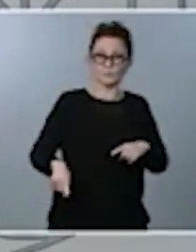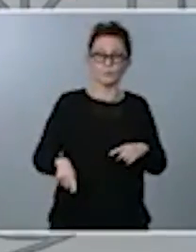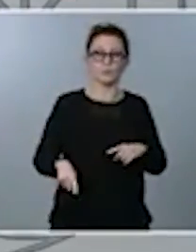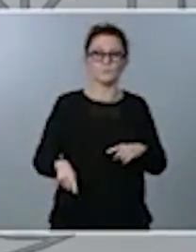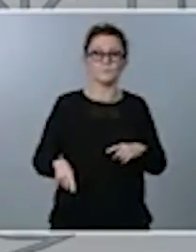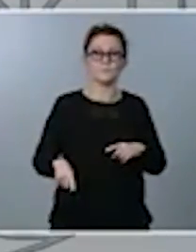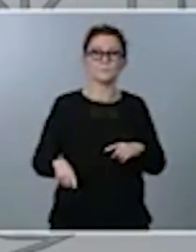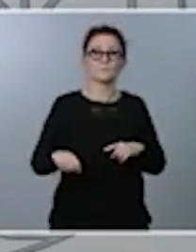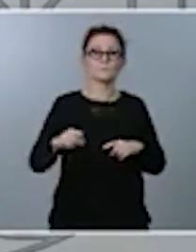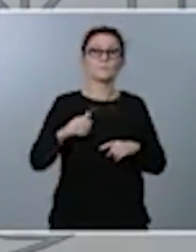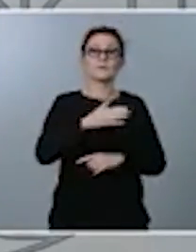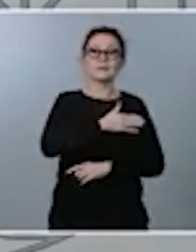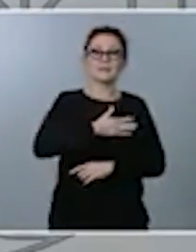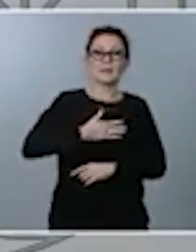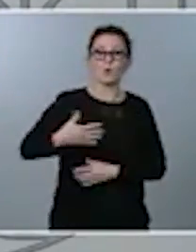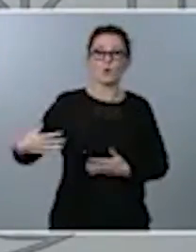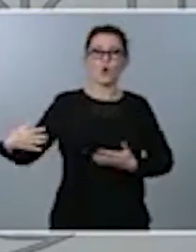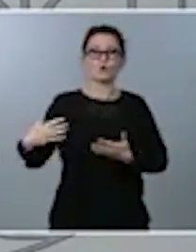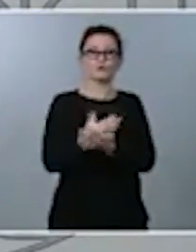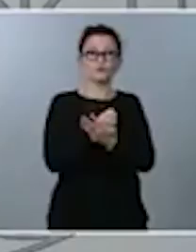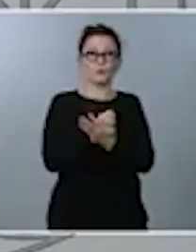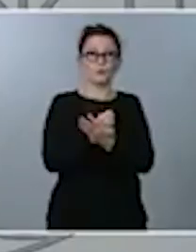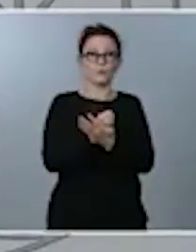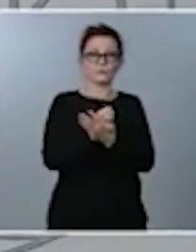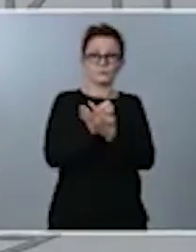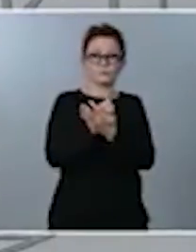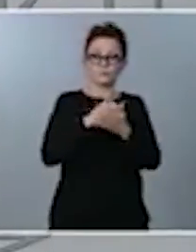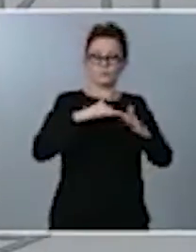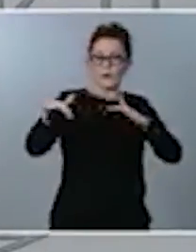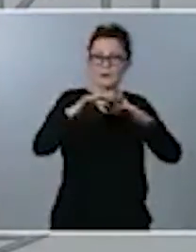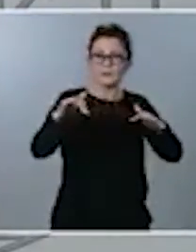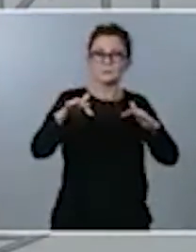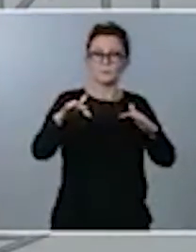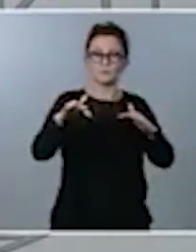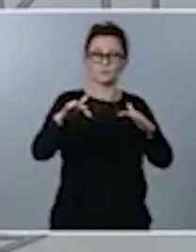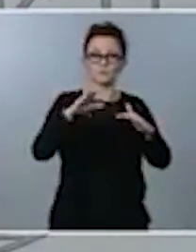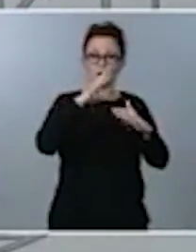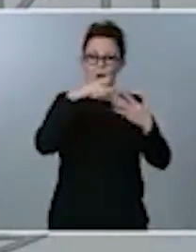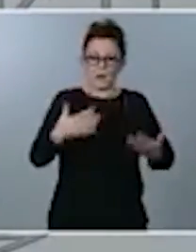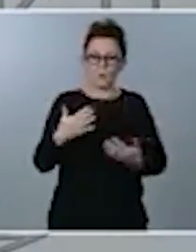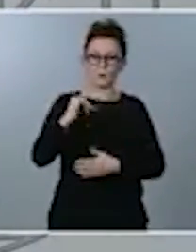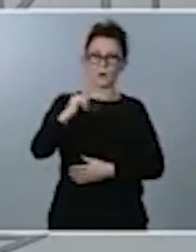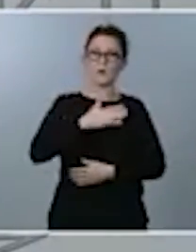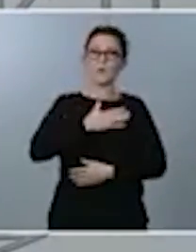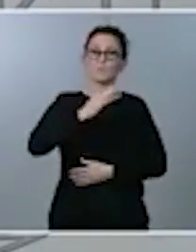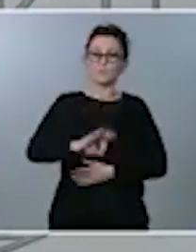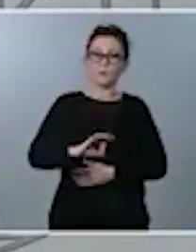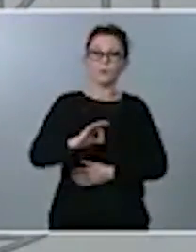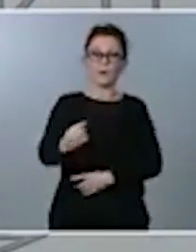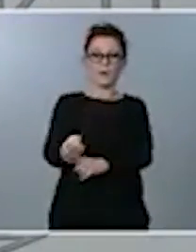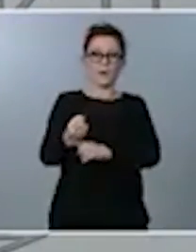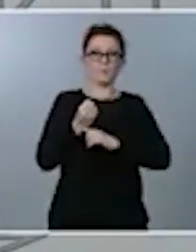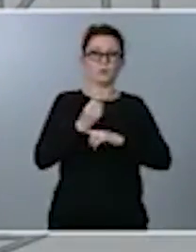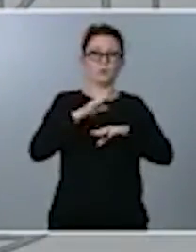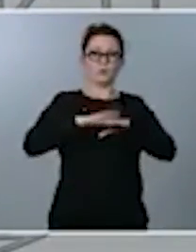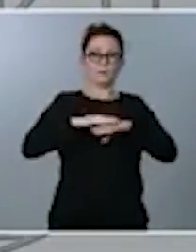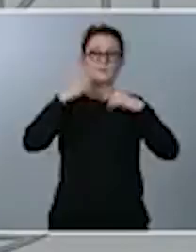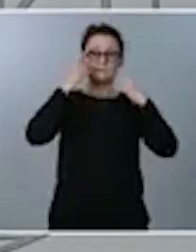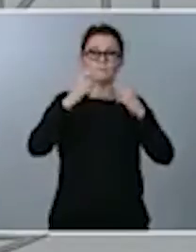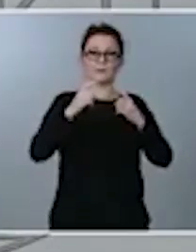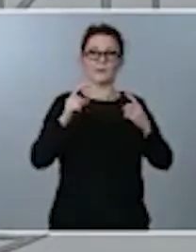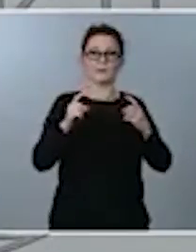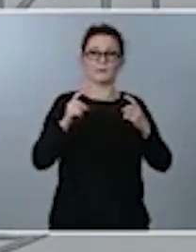activos que tenemos a nuestra disposición colaboren en acortar esta crisis económica que se acompaña de la crisis